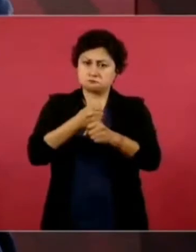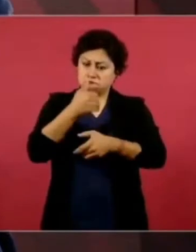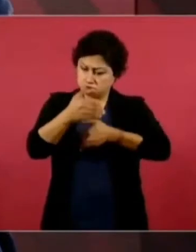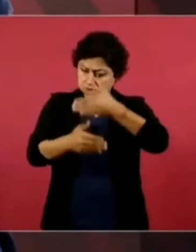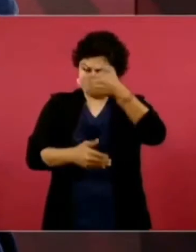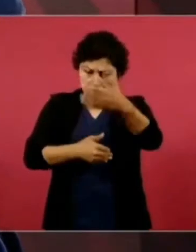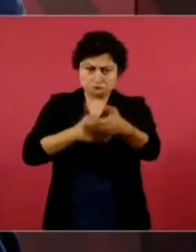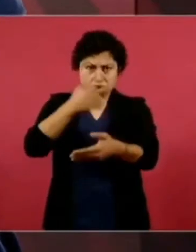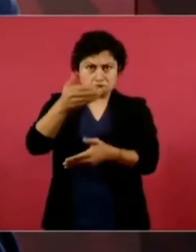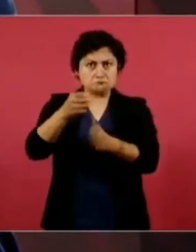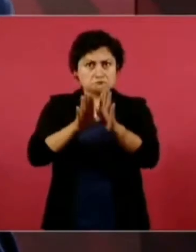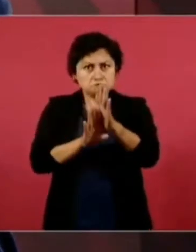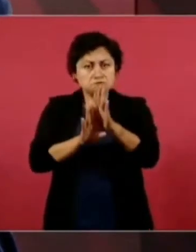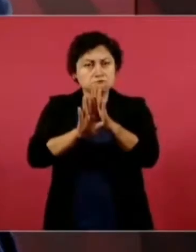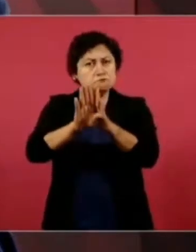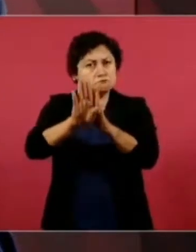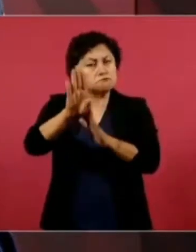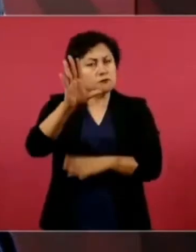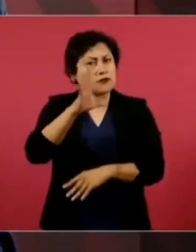pero